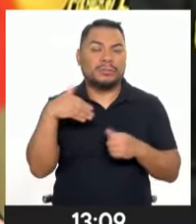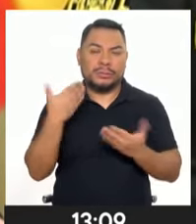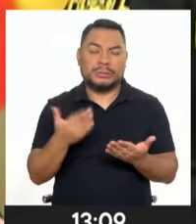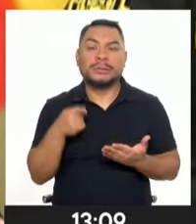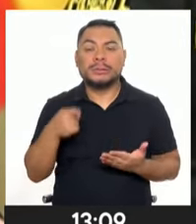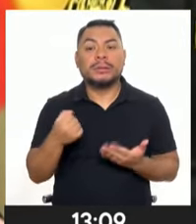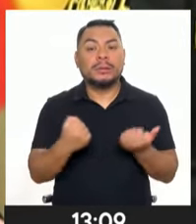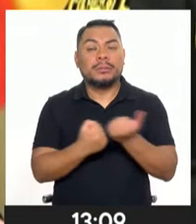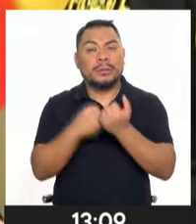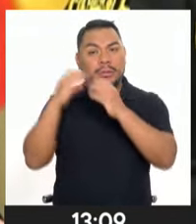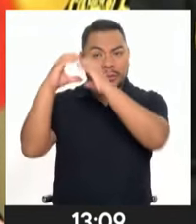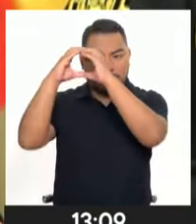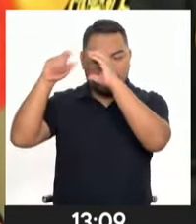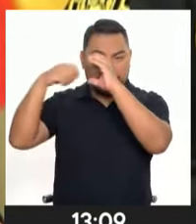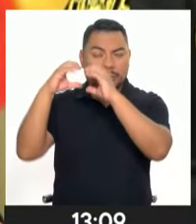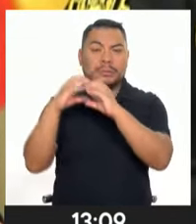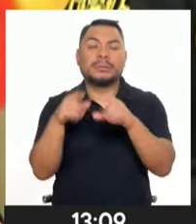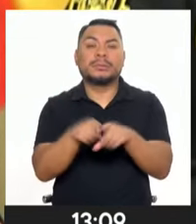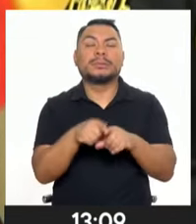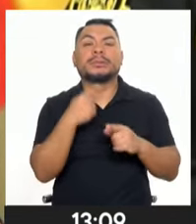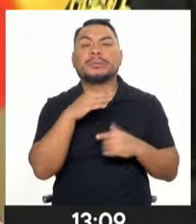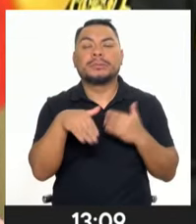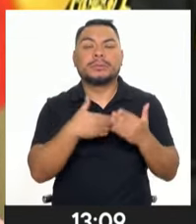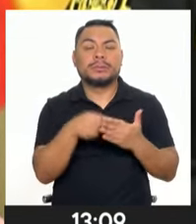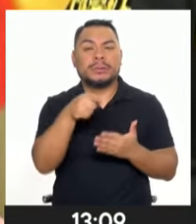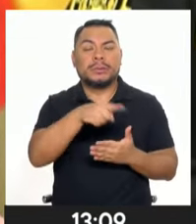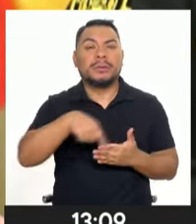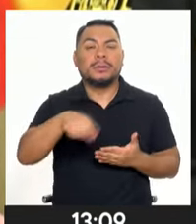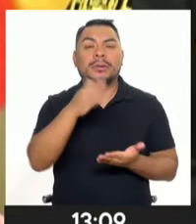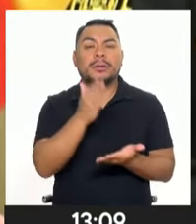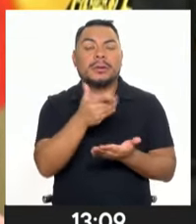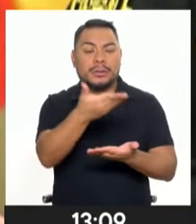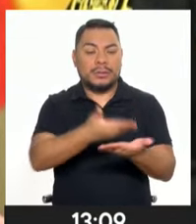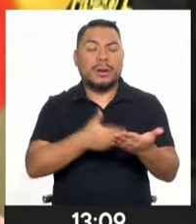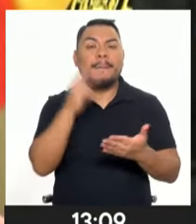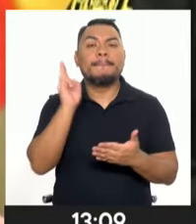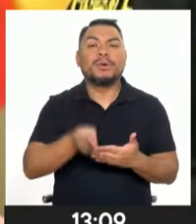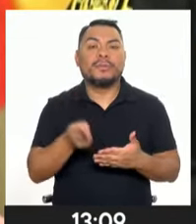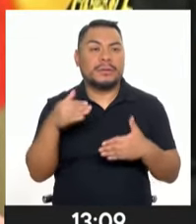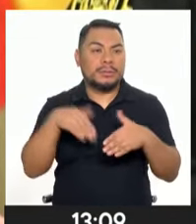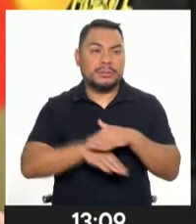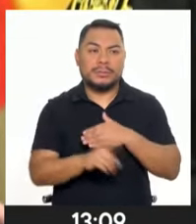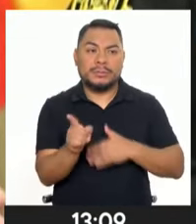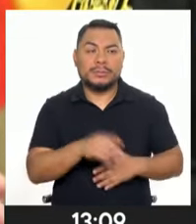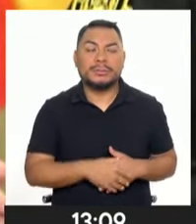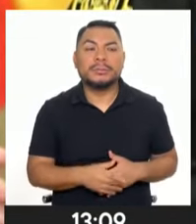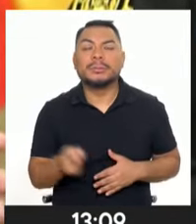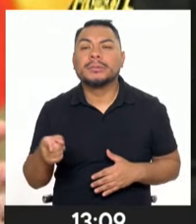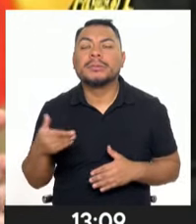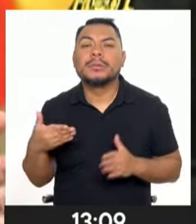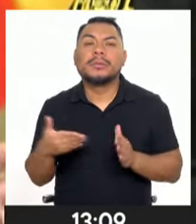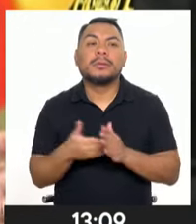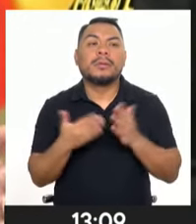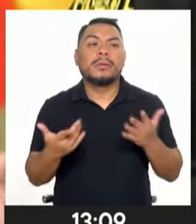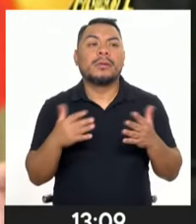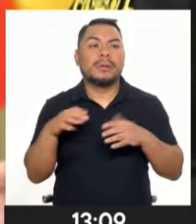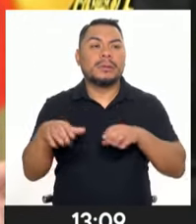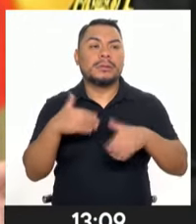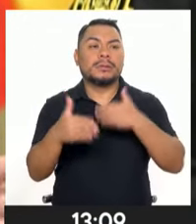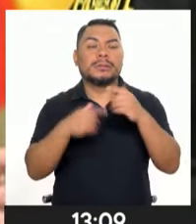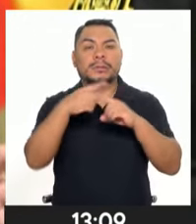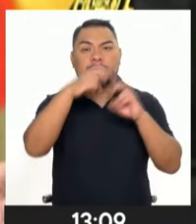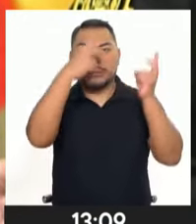justamente la ordenanza de intangibilidad está totalmente prohibido, ¿ya? Ir contra el desarrollo